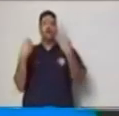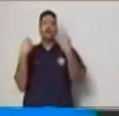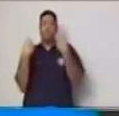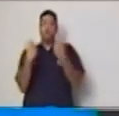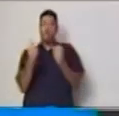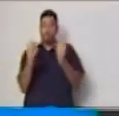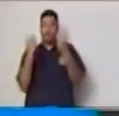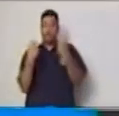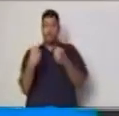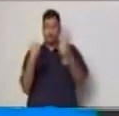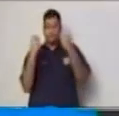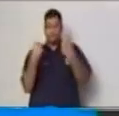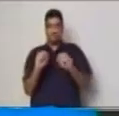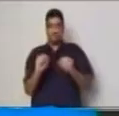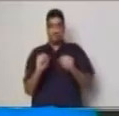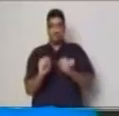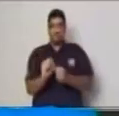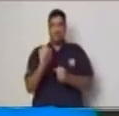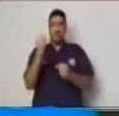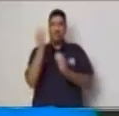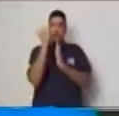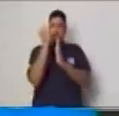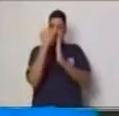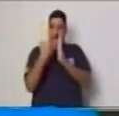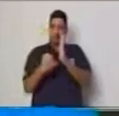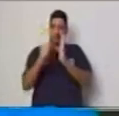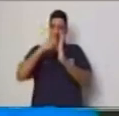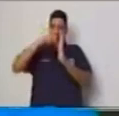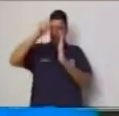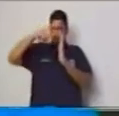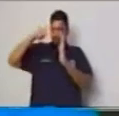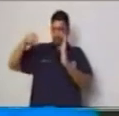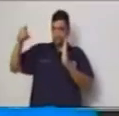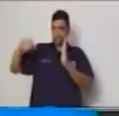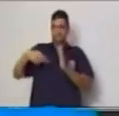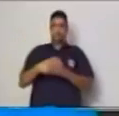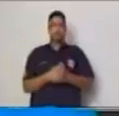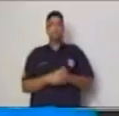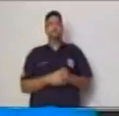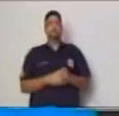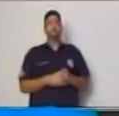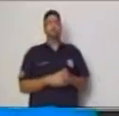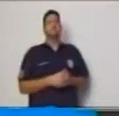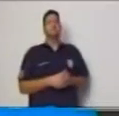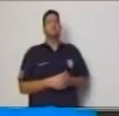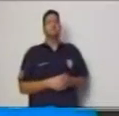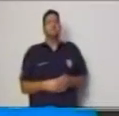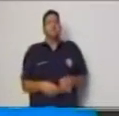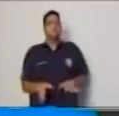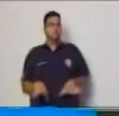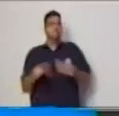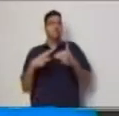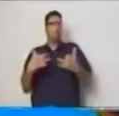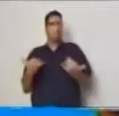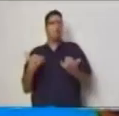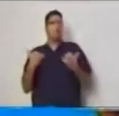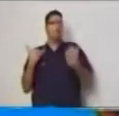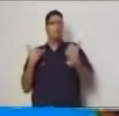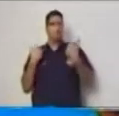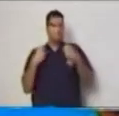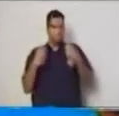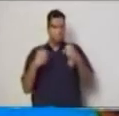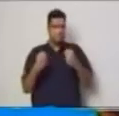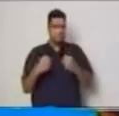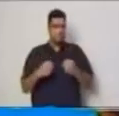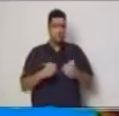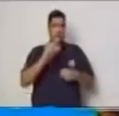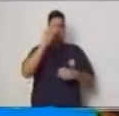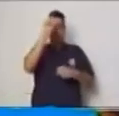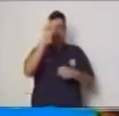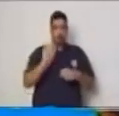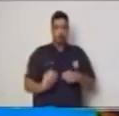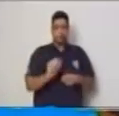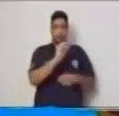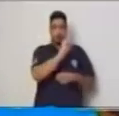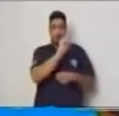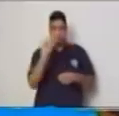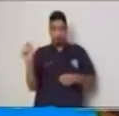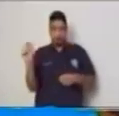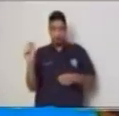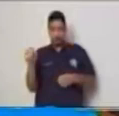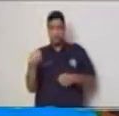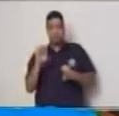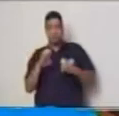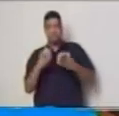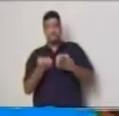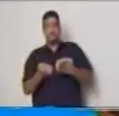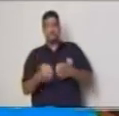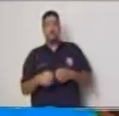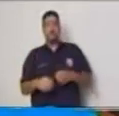la gráfica como ya trazamos el plano cartesiano es ahora el